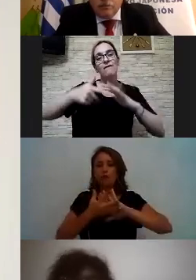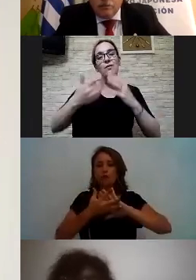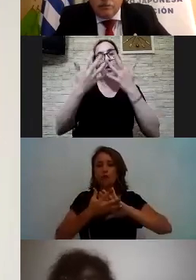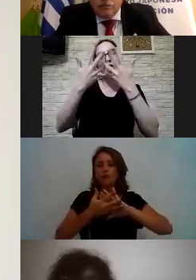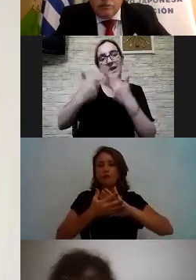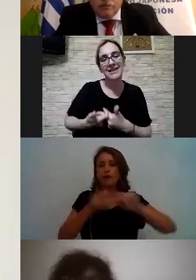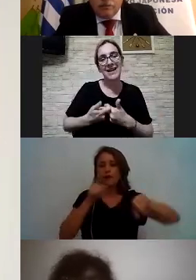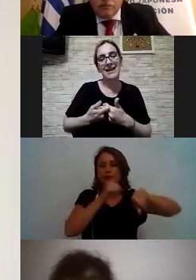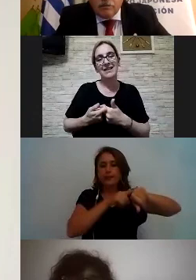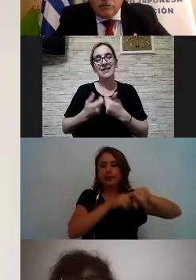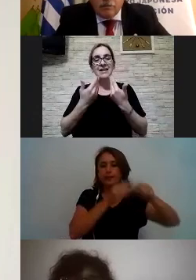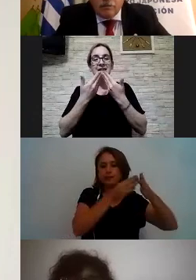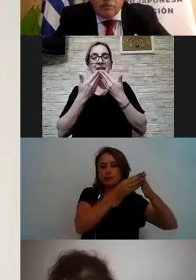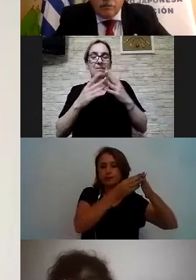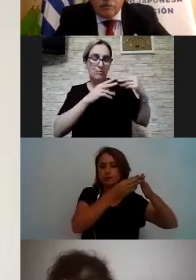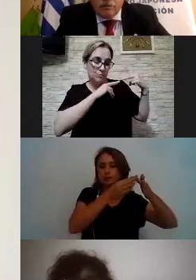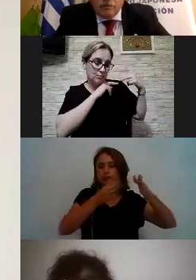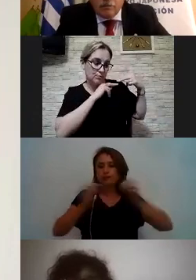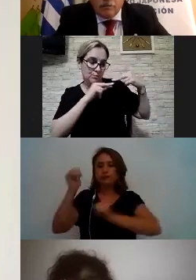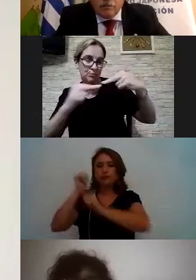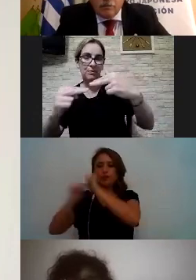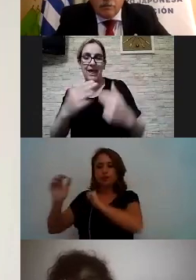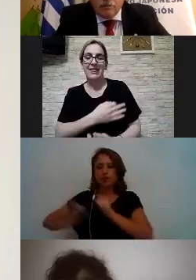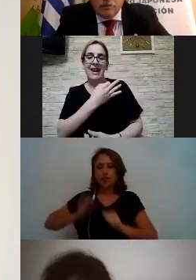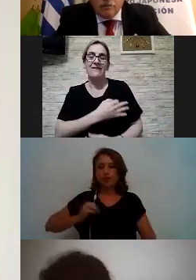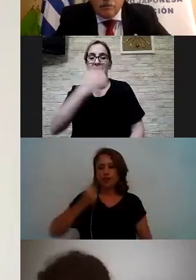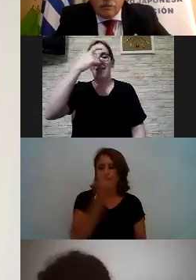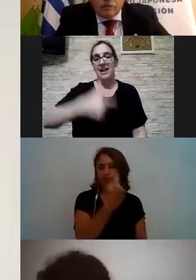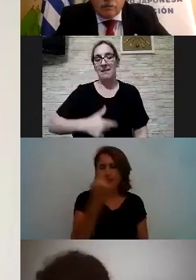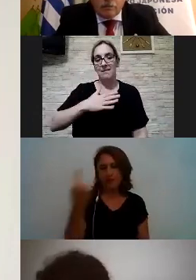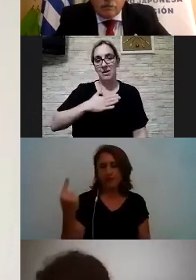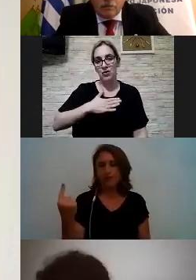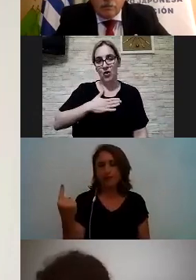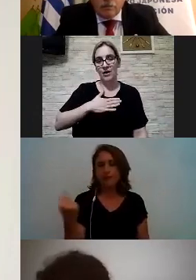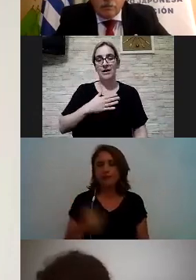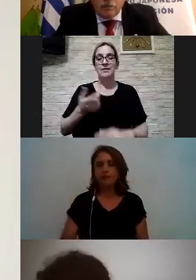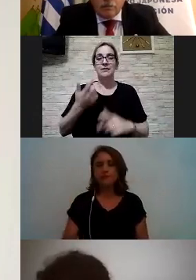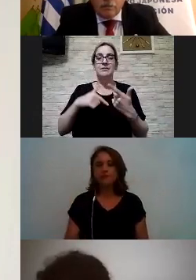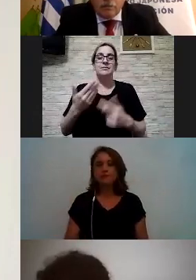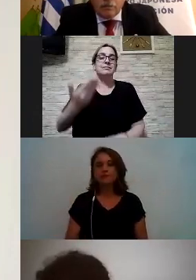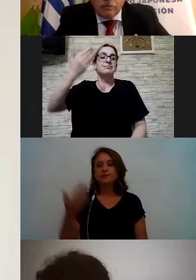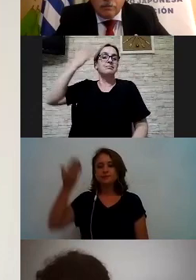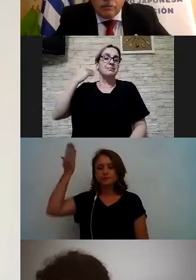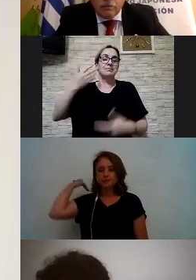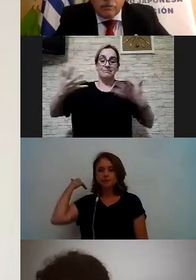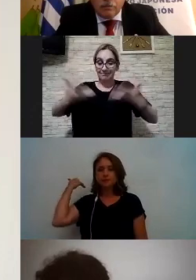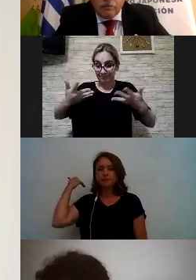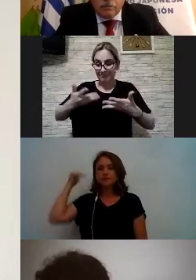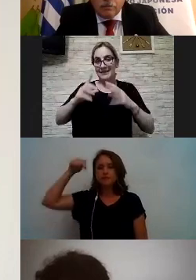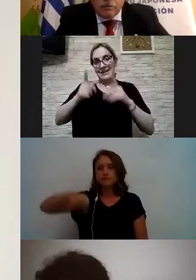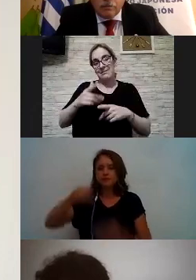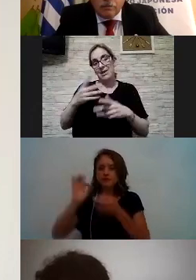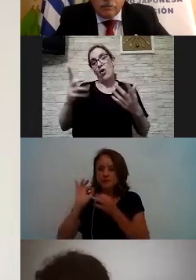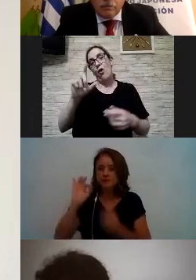sido la trayectoria o la historia de vida de una persona ubicando lo que sería el pasado el presente y bueno obviamente de ahí